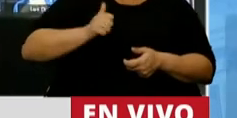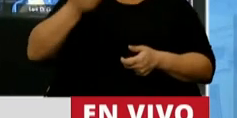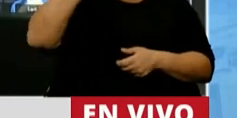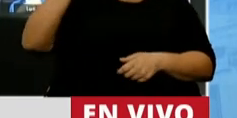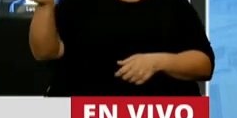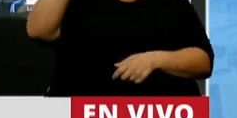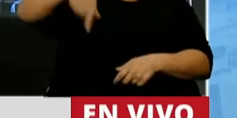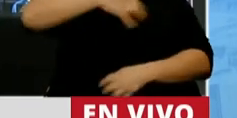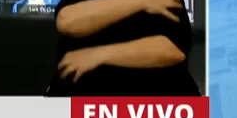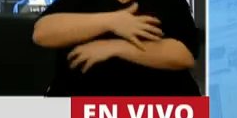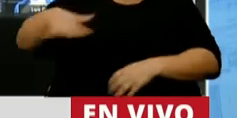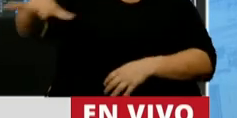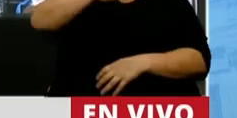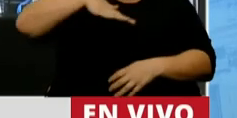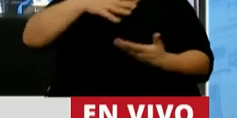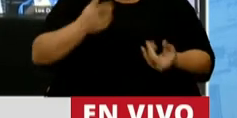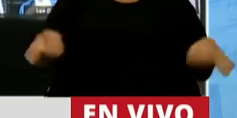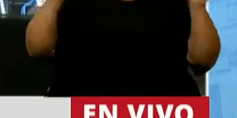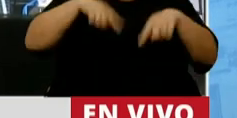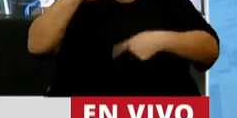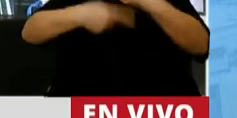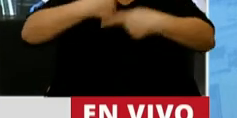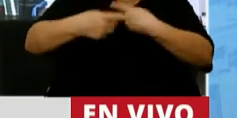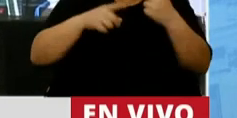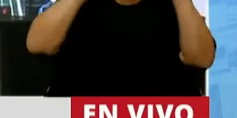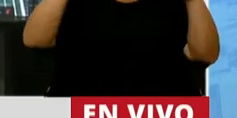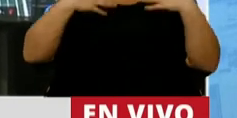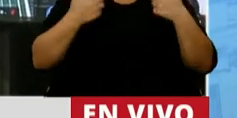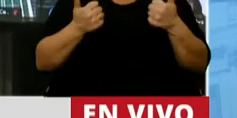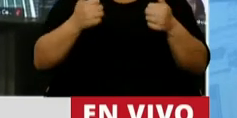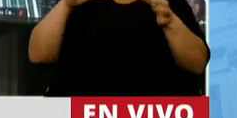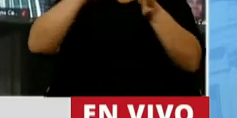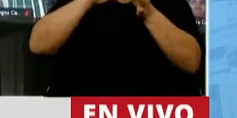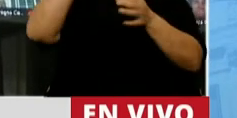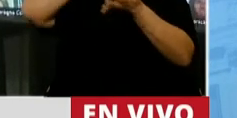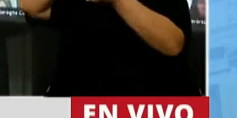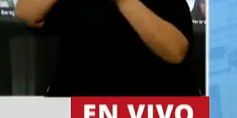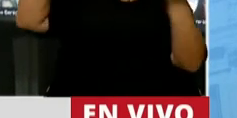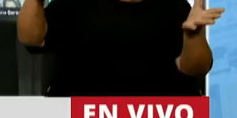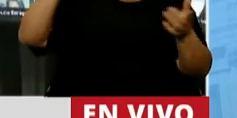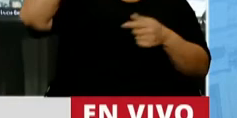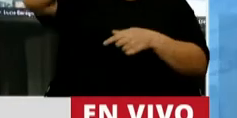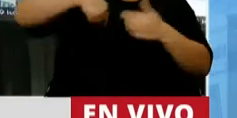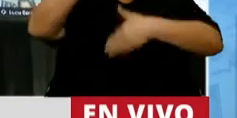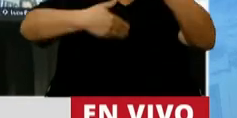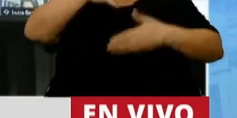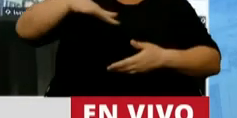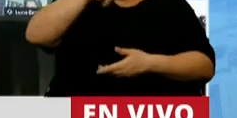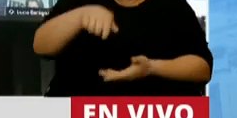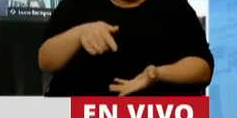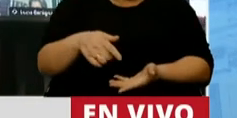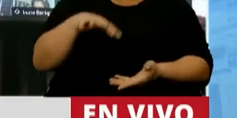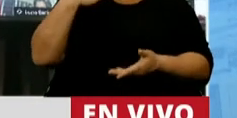empobrecido a toda su ciudadanía. Retomemos y avancemos en relaciones sanas con países democráticos que trajeron progreso a sus pueblos.